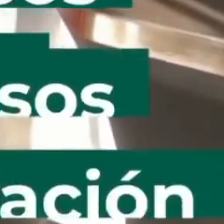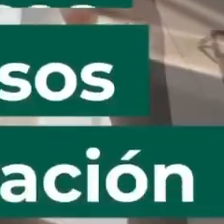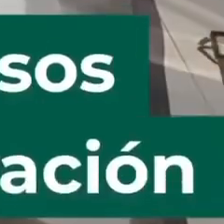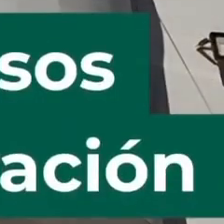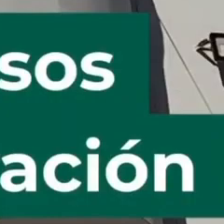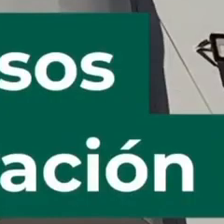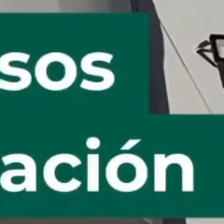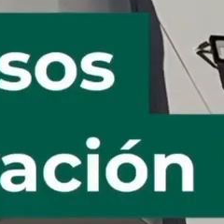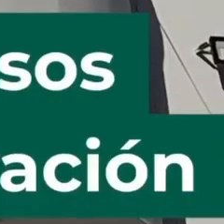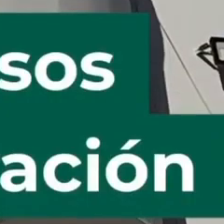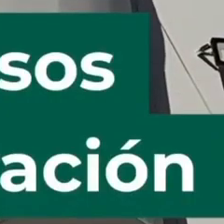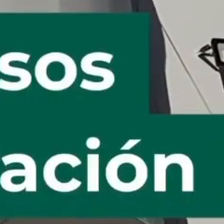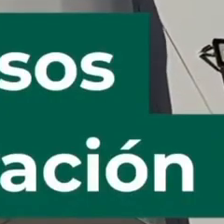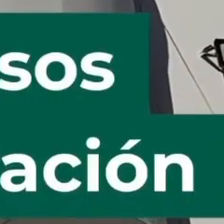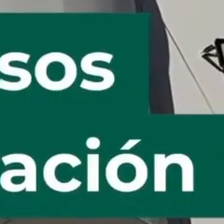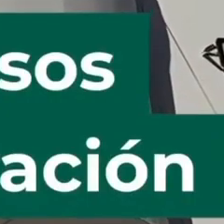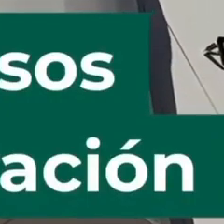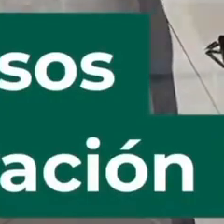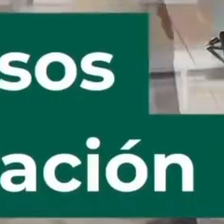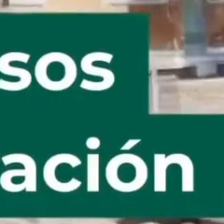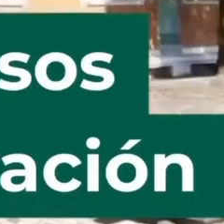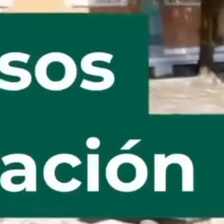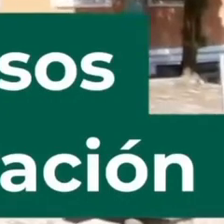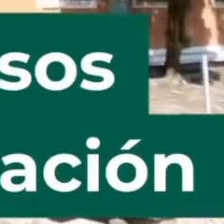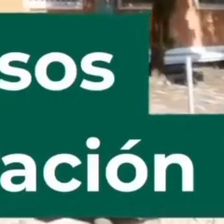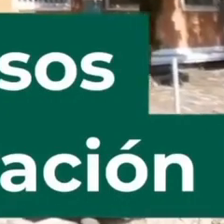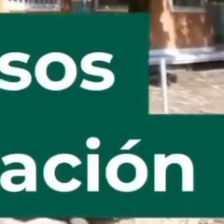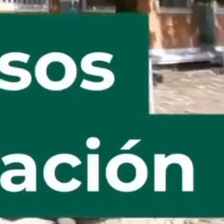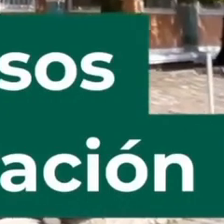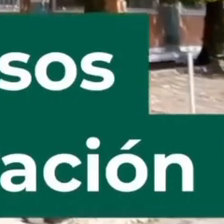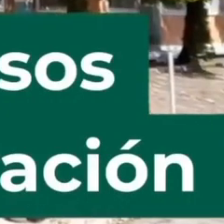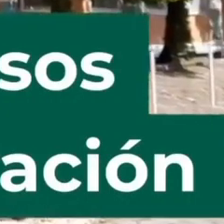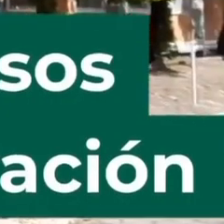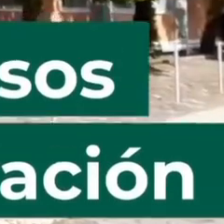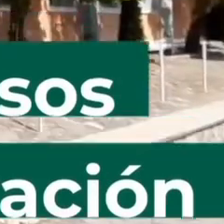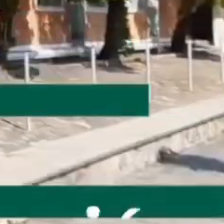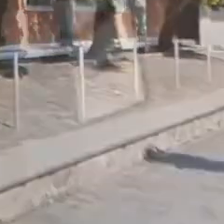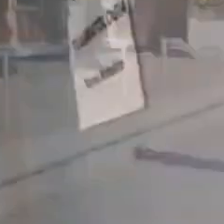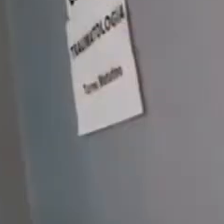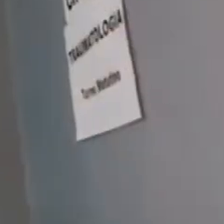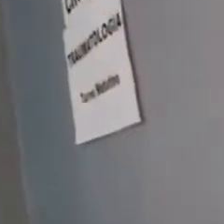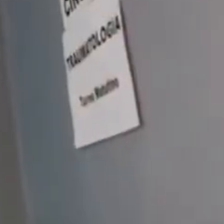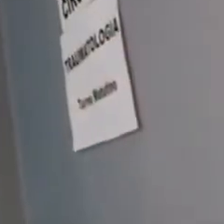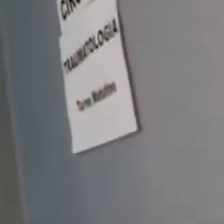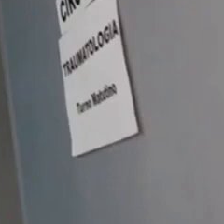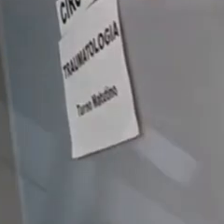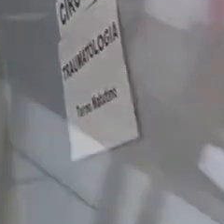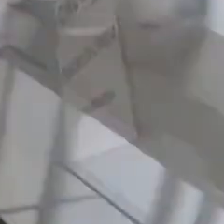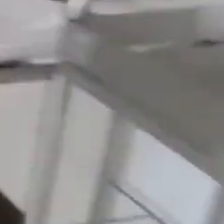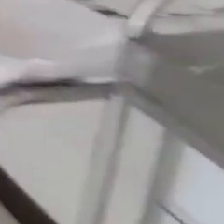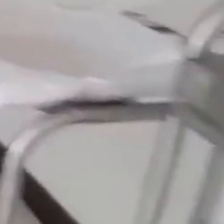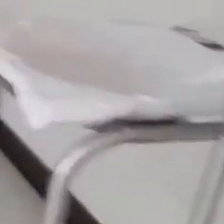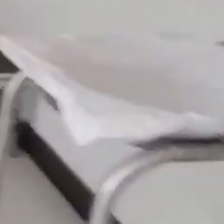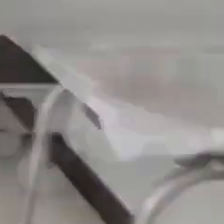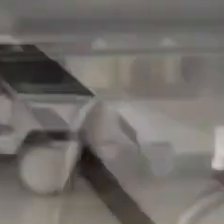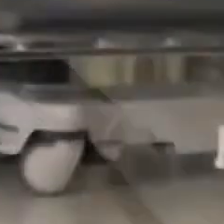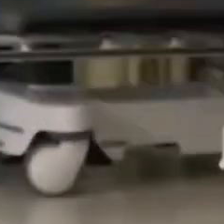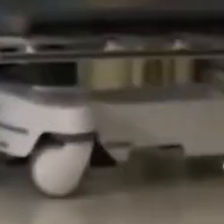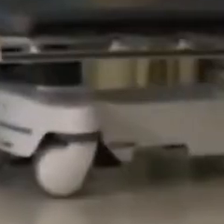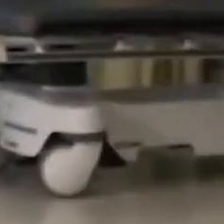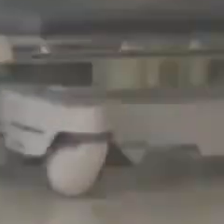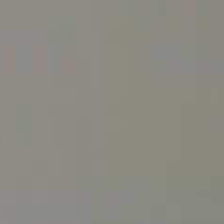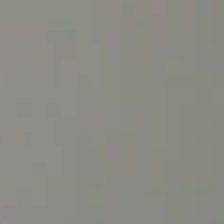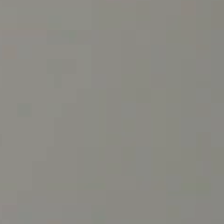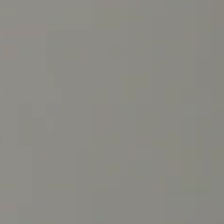equipamiento y 125.74 millones de pesos en acciones de conservación como reparaciones, cambio de pisos,